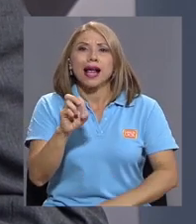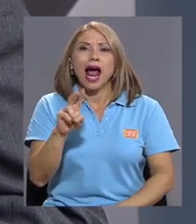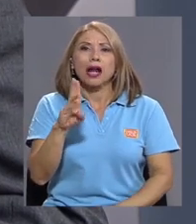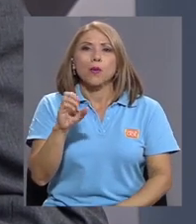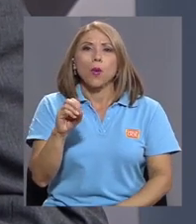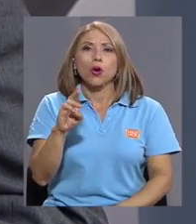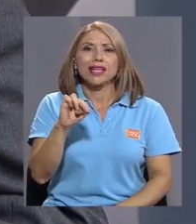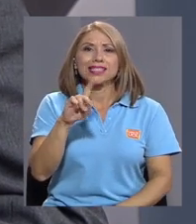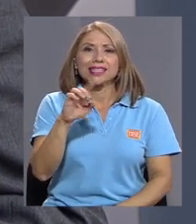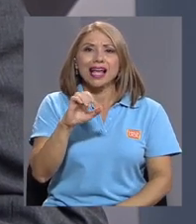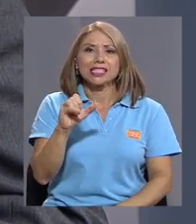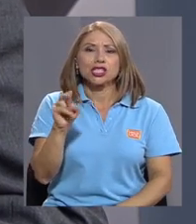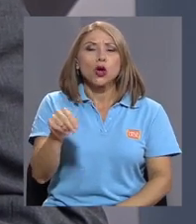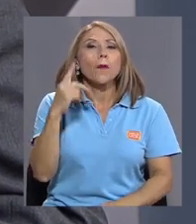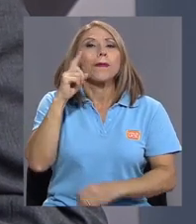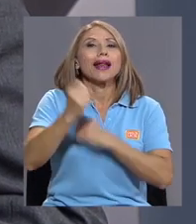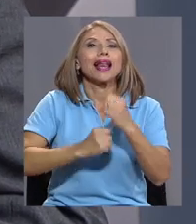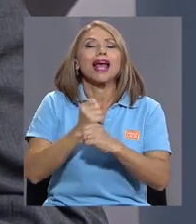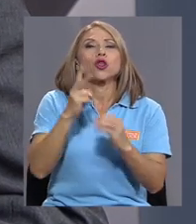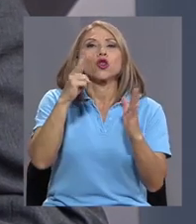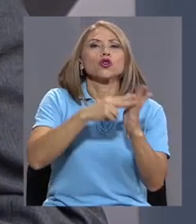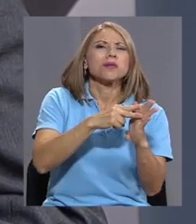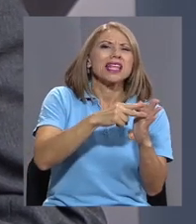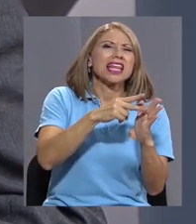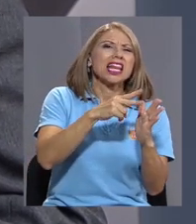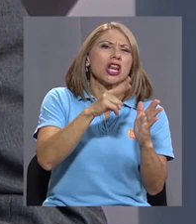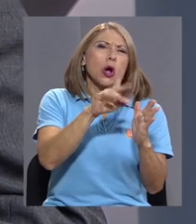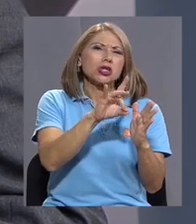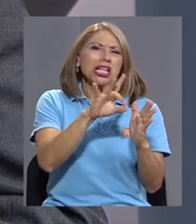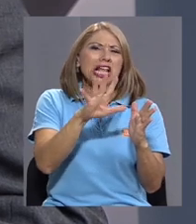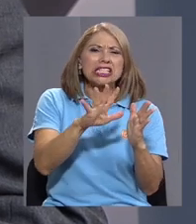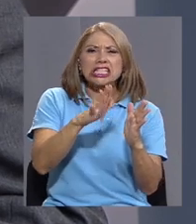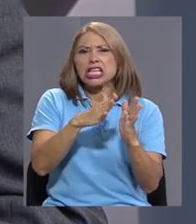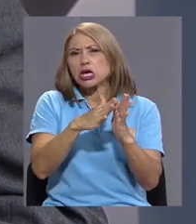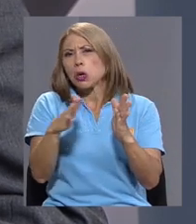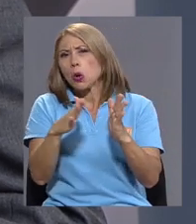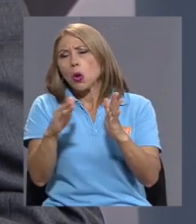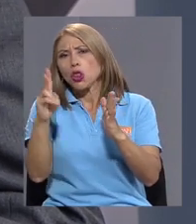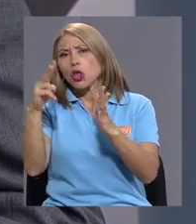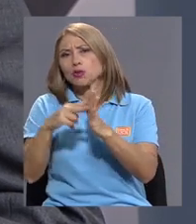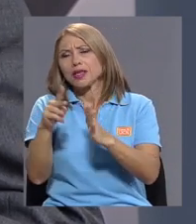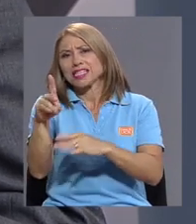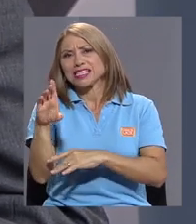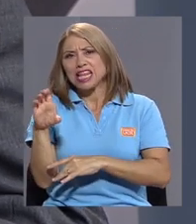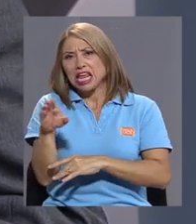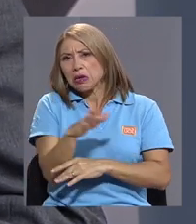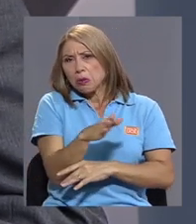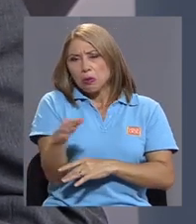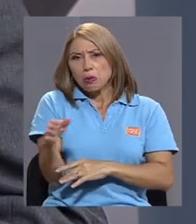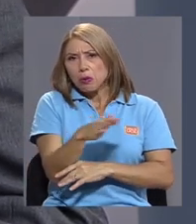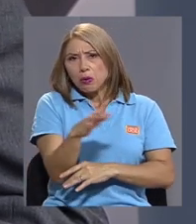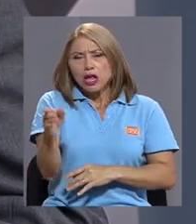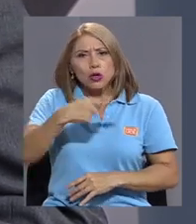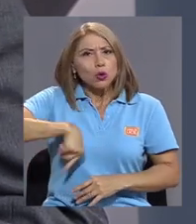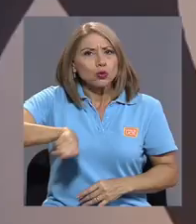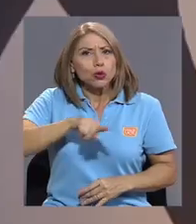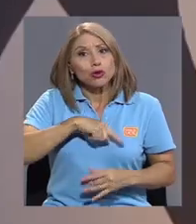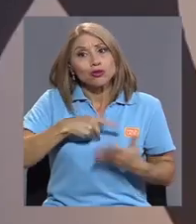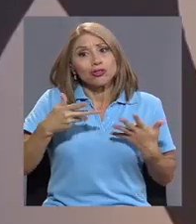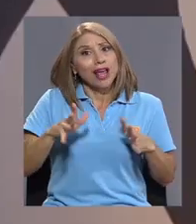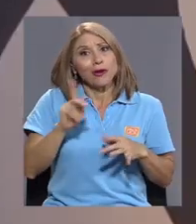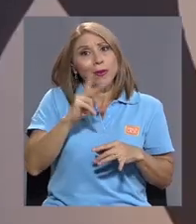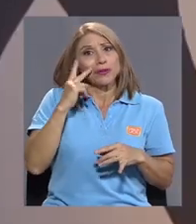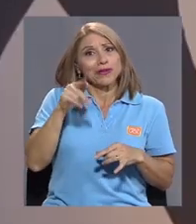economía para el 2100, 2085, 2100, son de los datos que no tenemos claro, que ya prácticamente no lo vemos nosotros.